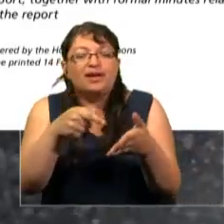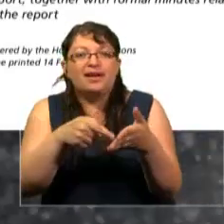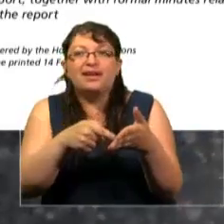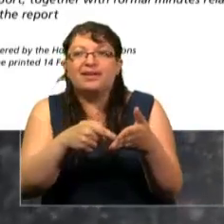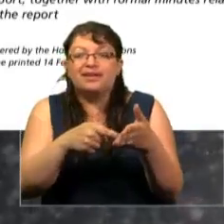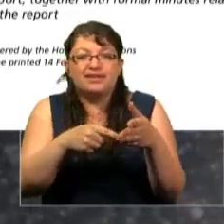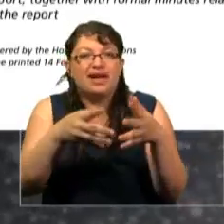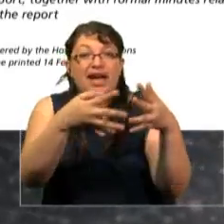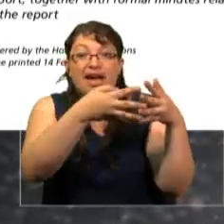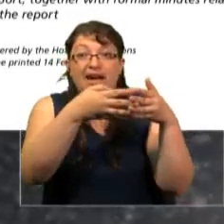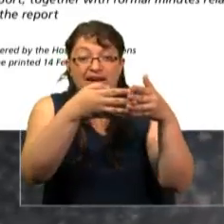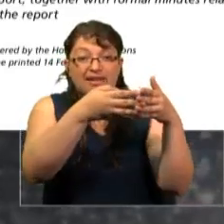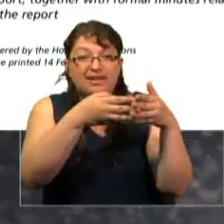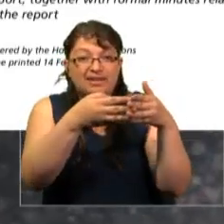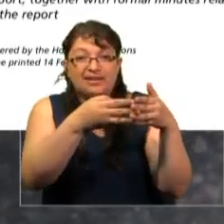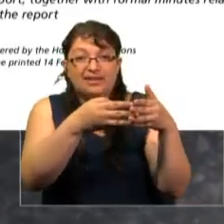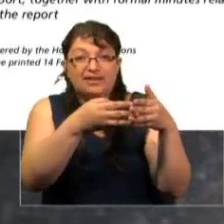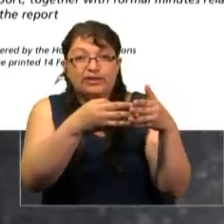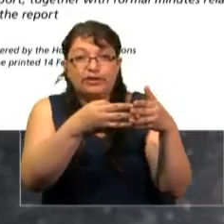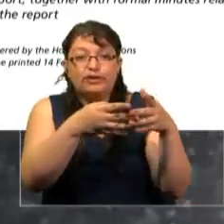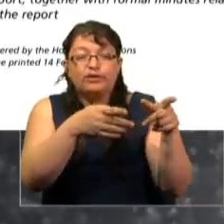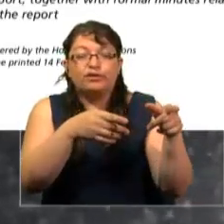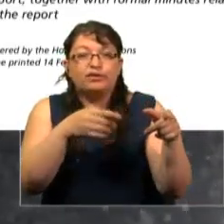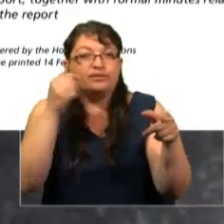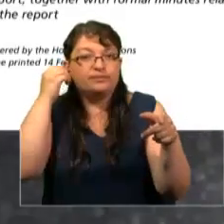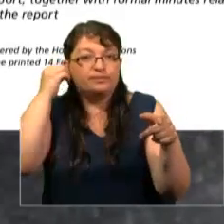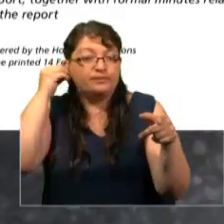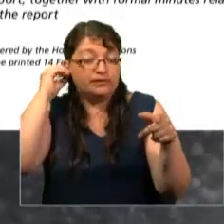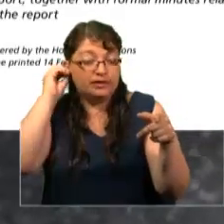medios en Estados Unidos realmente nunca han cubierto.